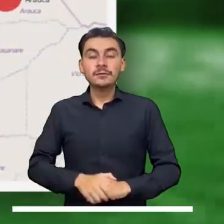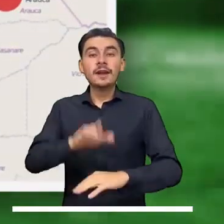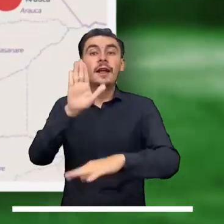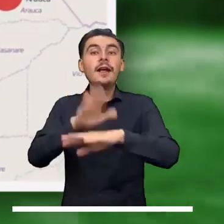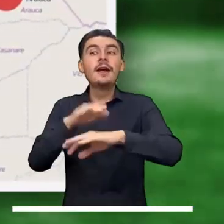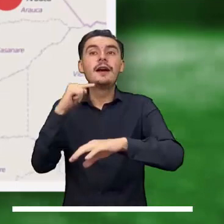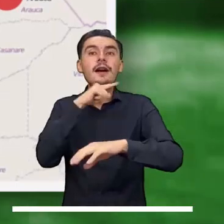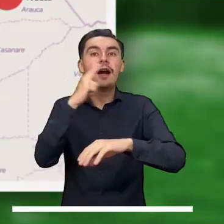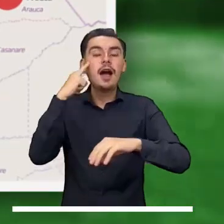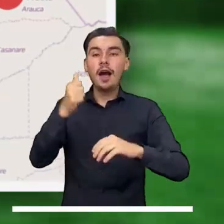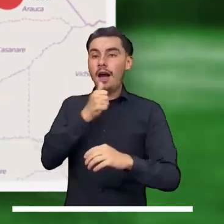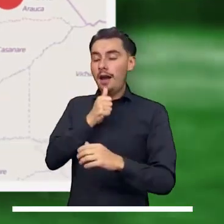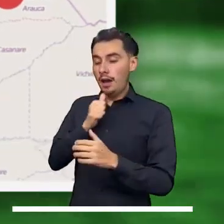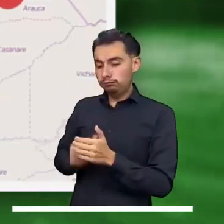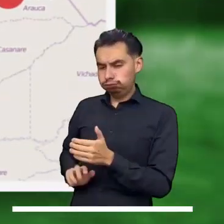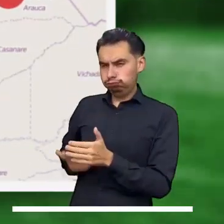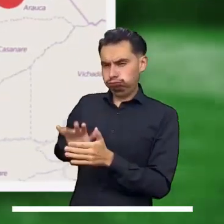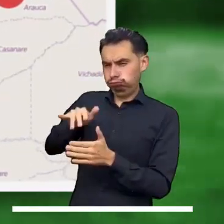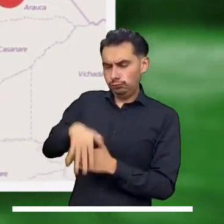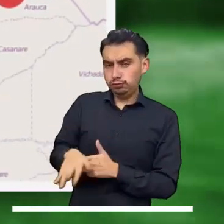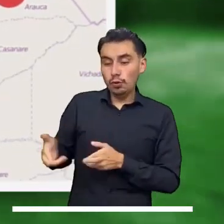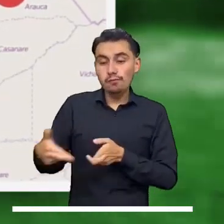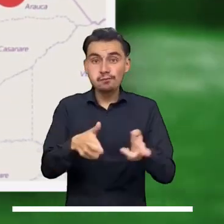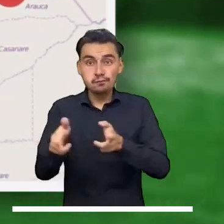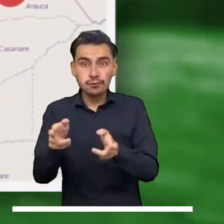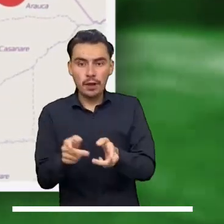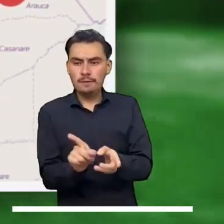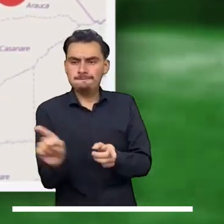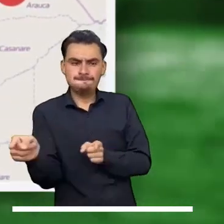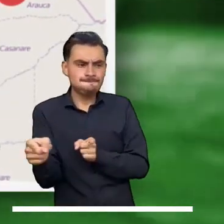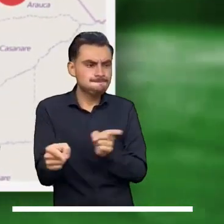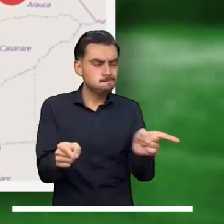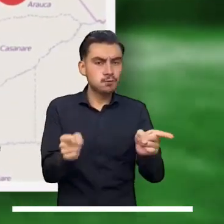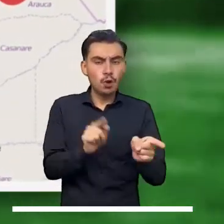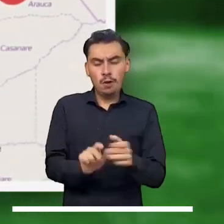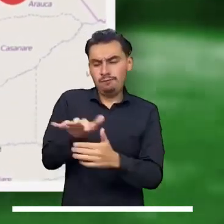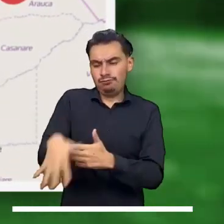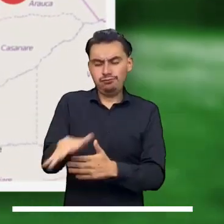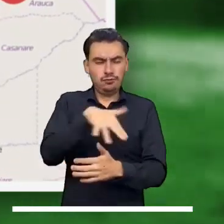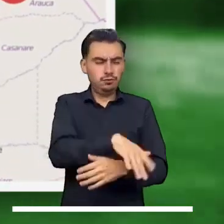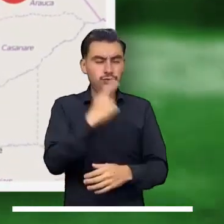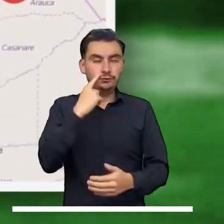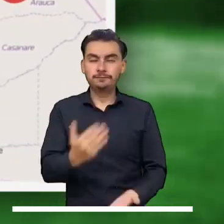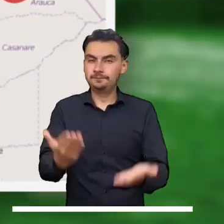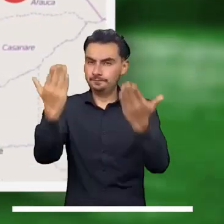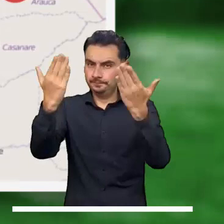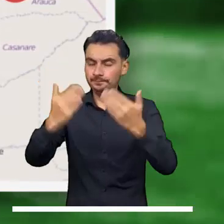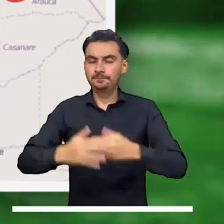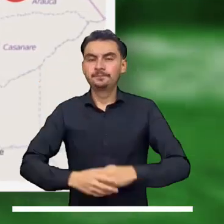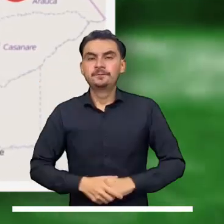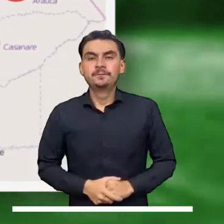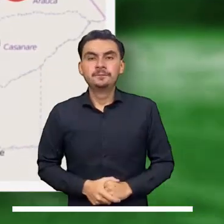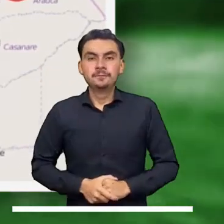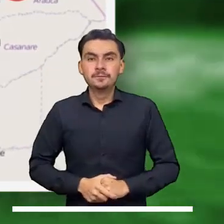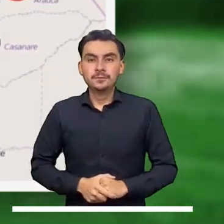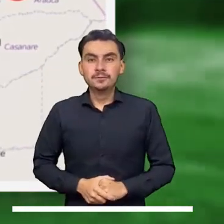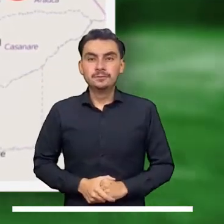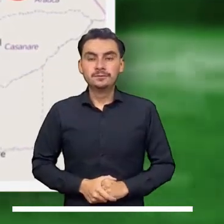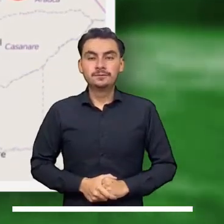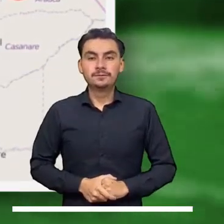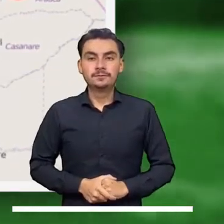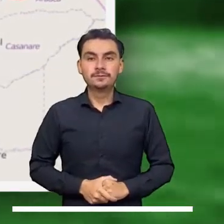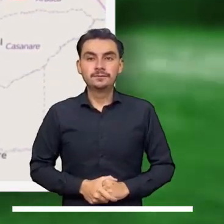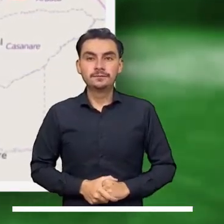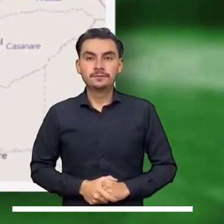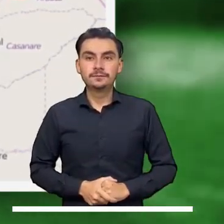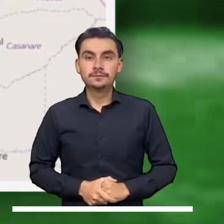Alerta roja por el desbordamiento de los ríos Sigirizúa, Tocampadó y Orpúa-Sibirú en el municipio de Bajo Baudó, en